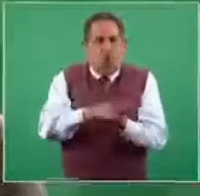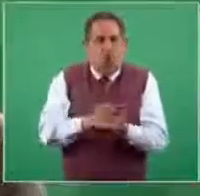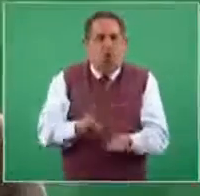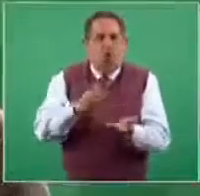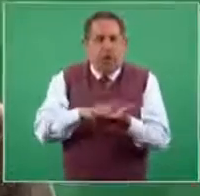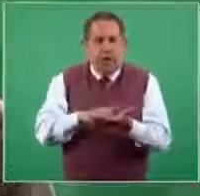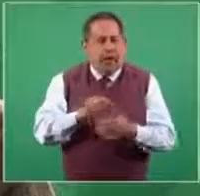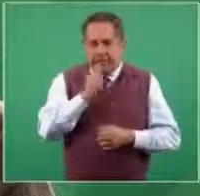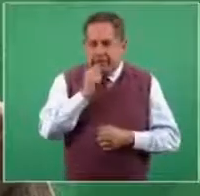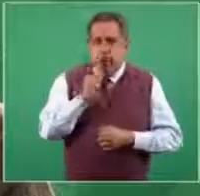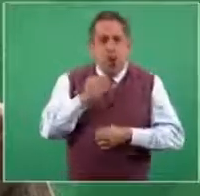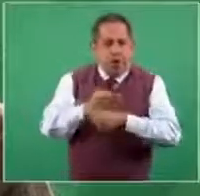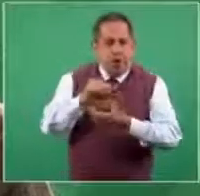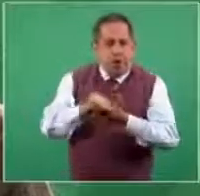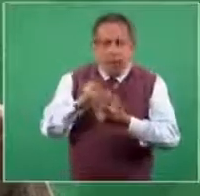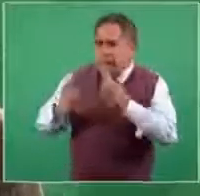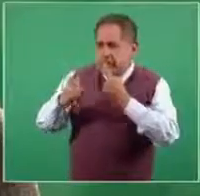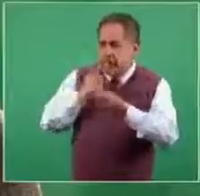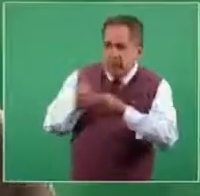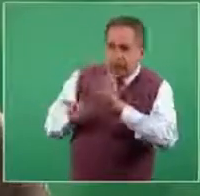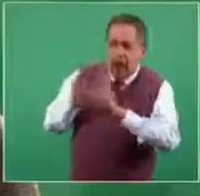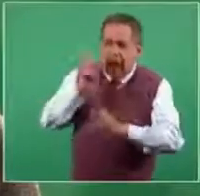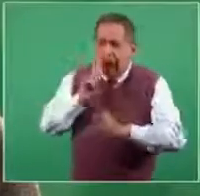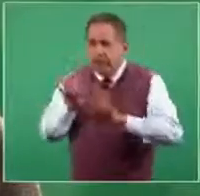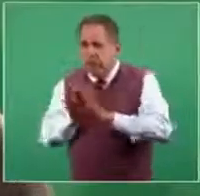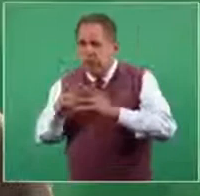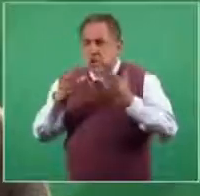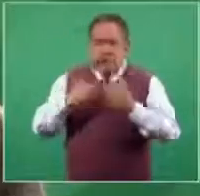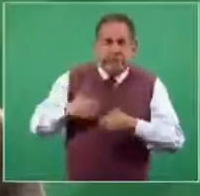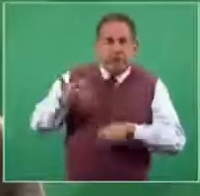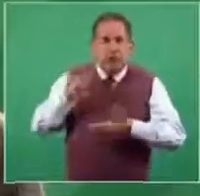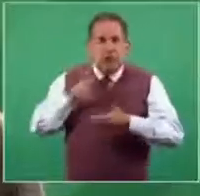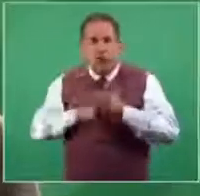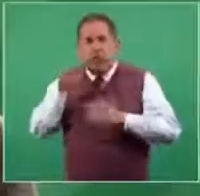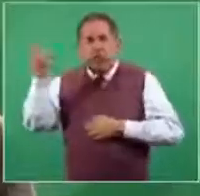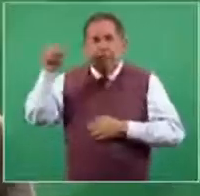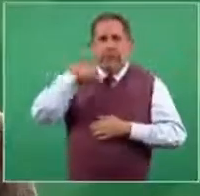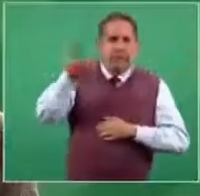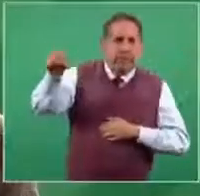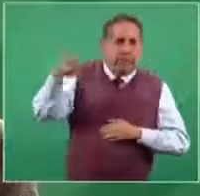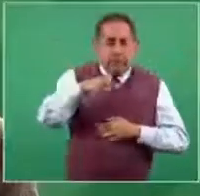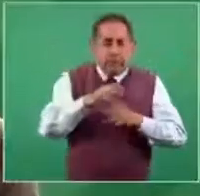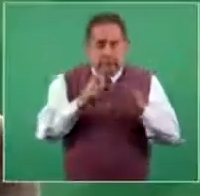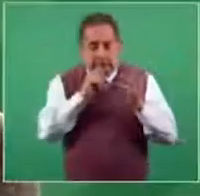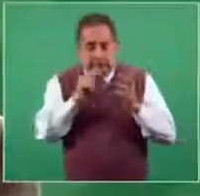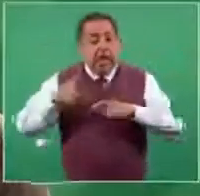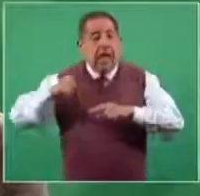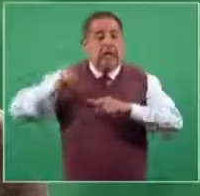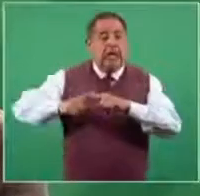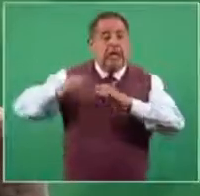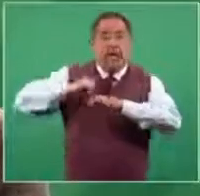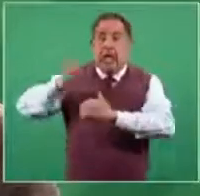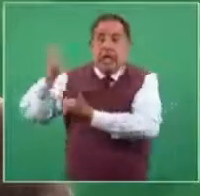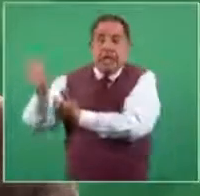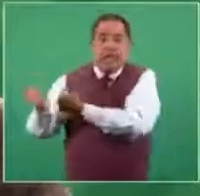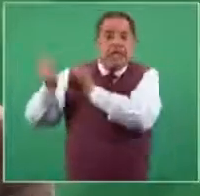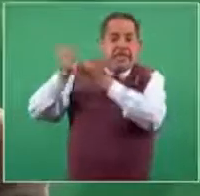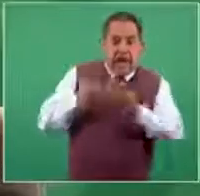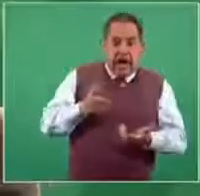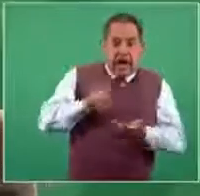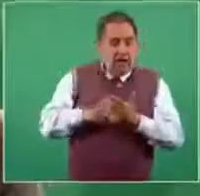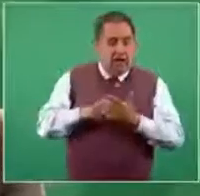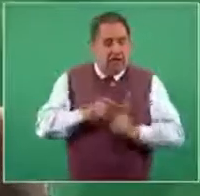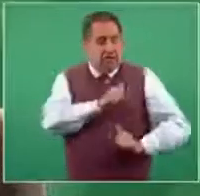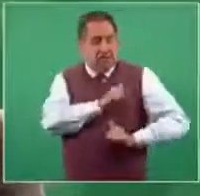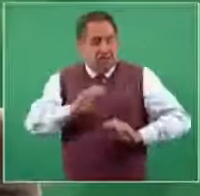estamos en pláticas para explorar la logística, todavía no está ni siquiera definido quién la traería, si serían las